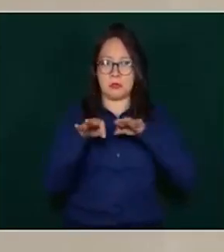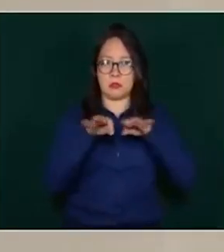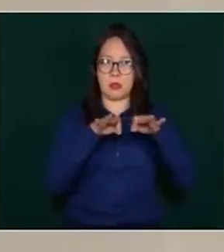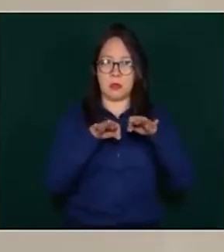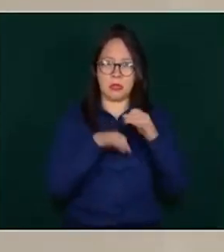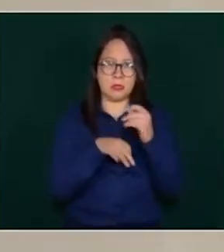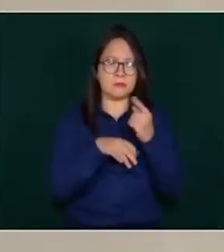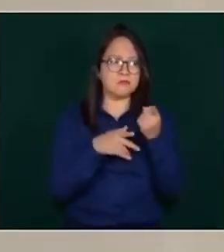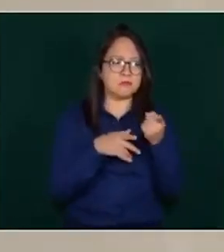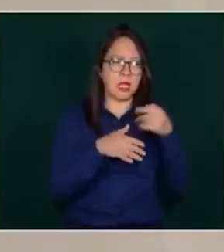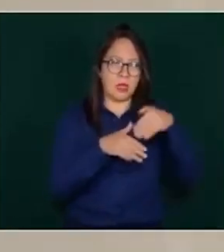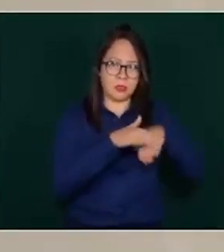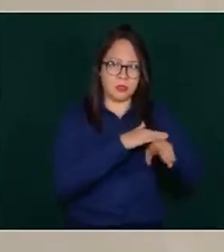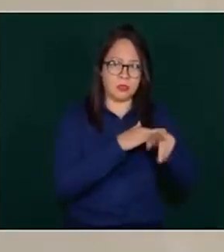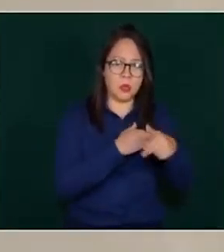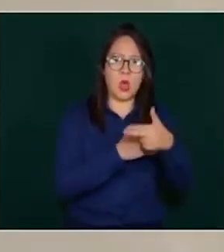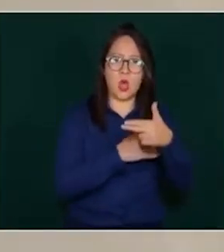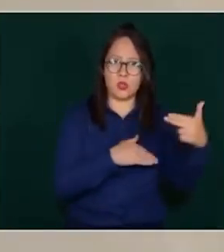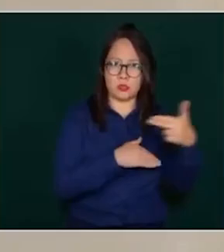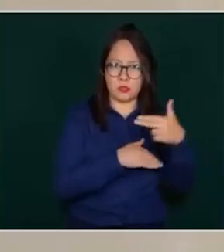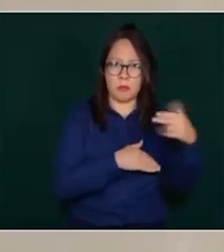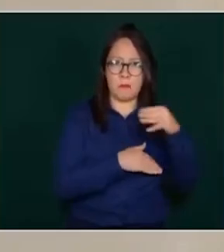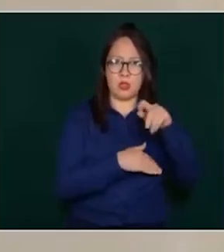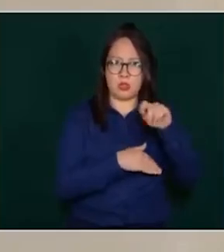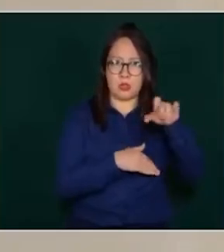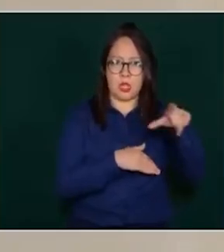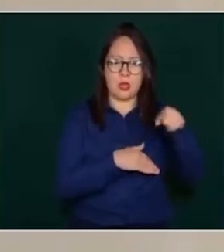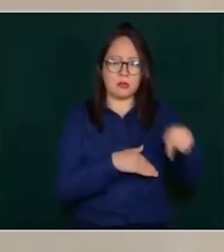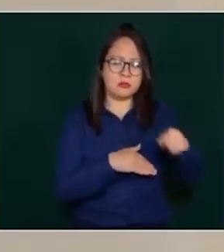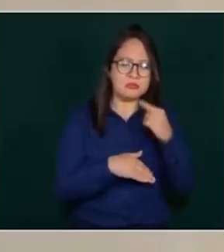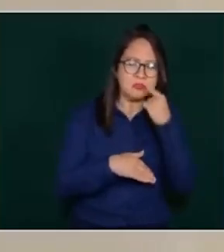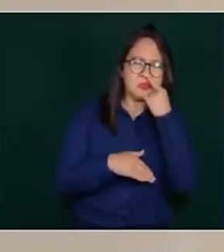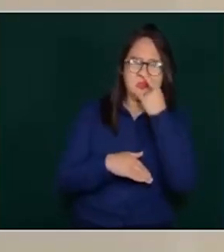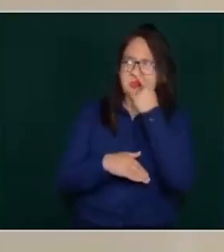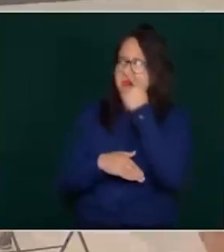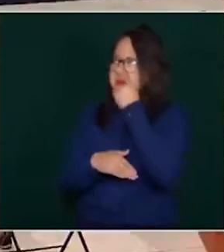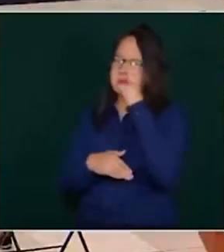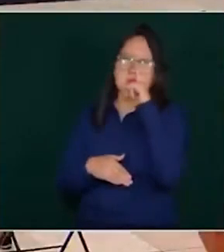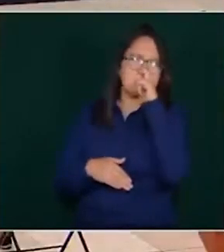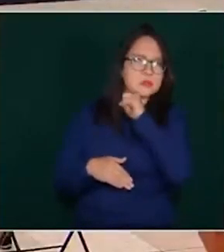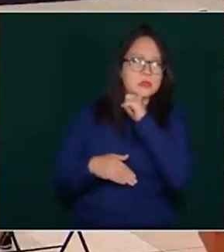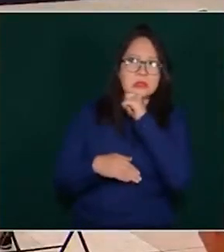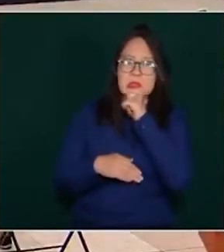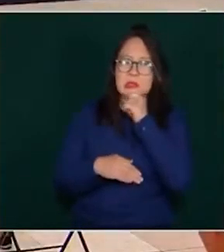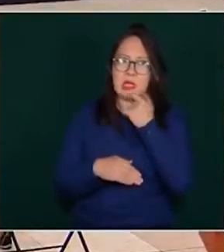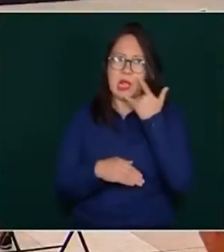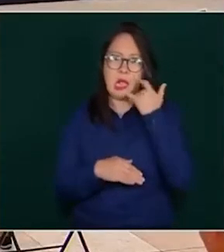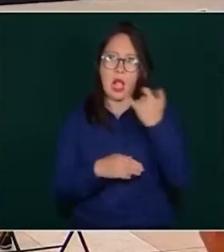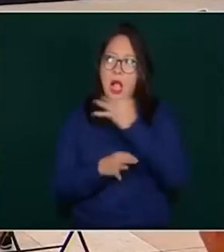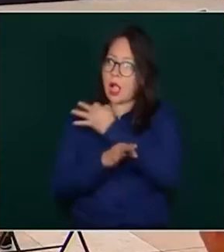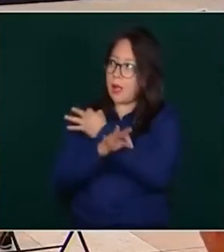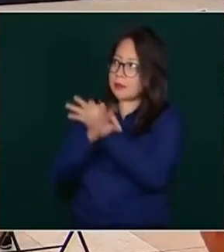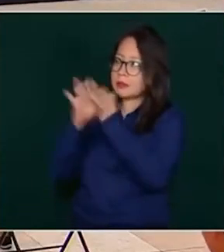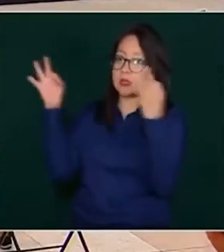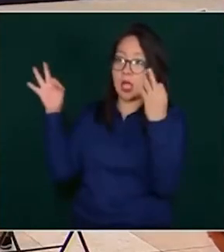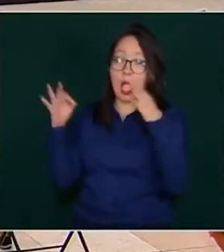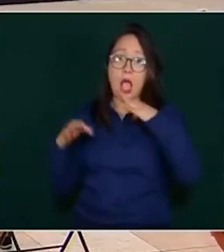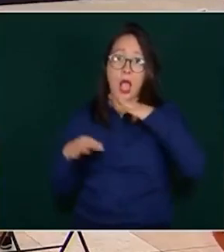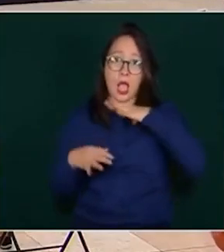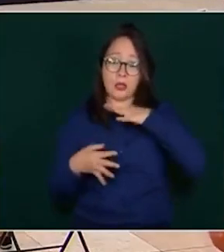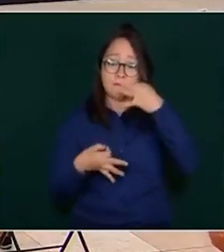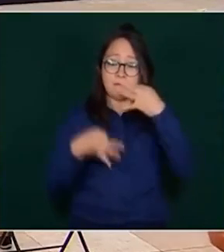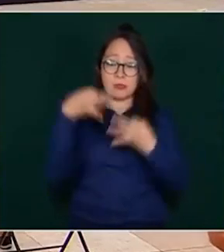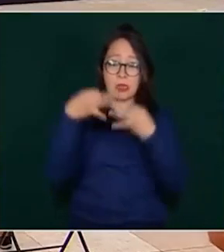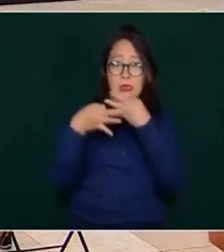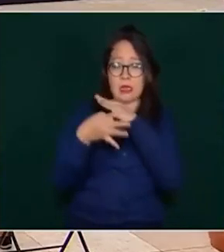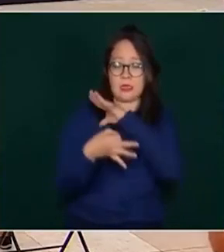fétidos que se pensaban a desprender de ese lugar. La Fiscalía General de Justicia